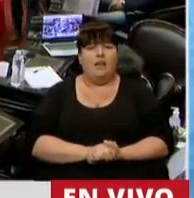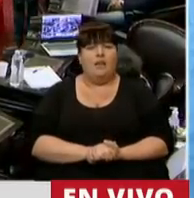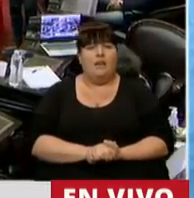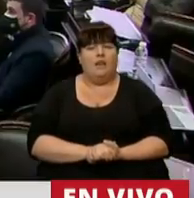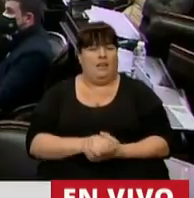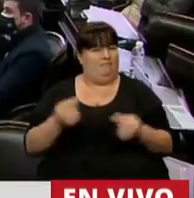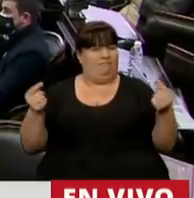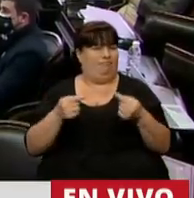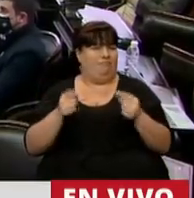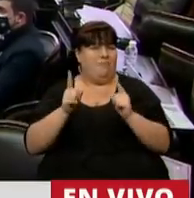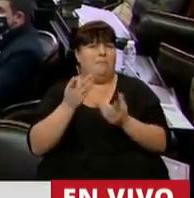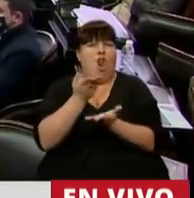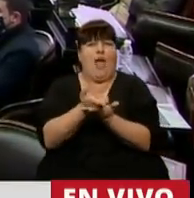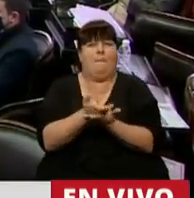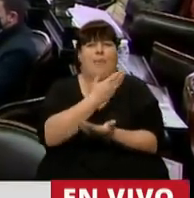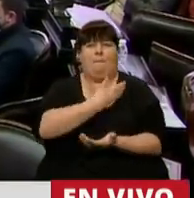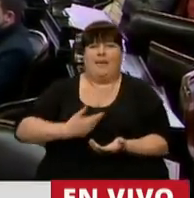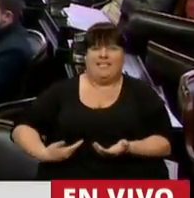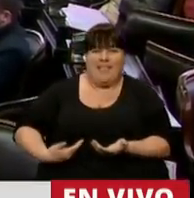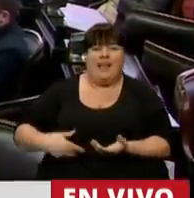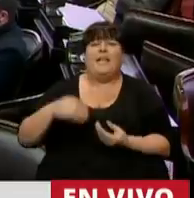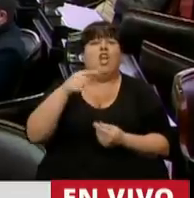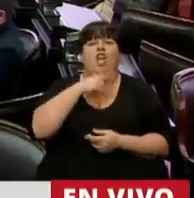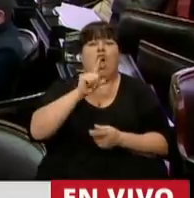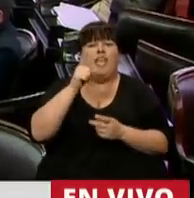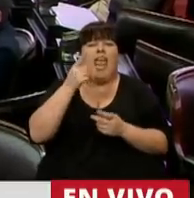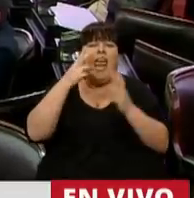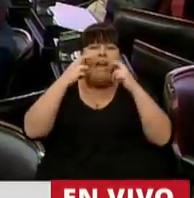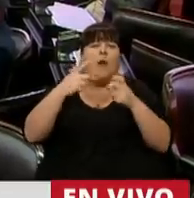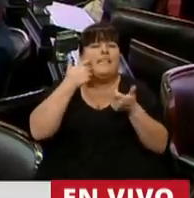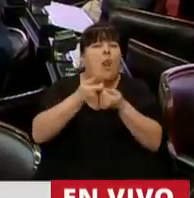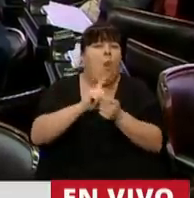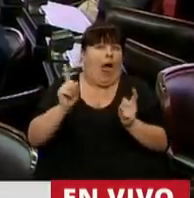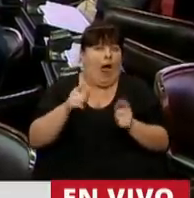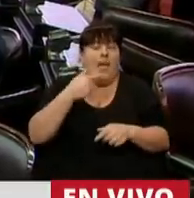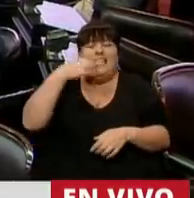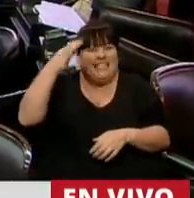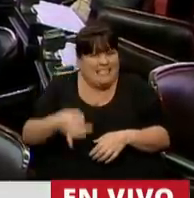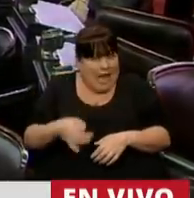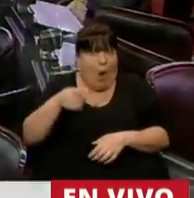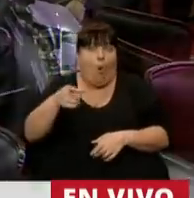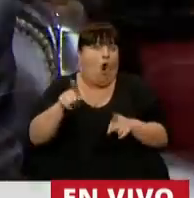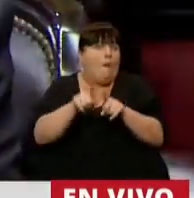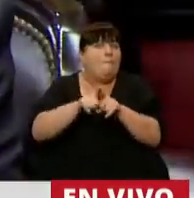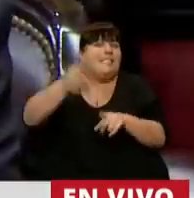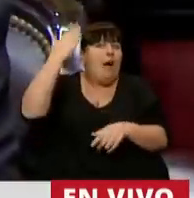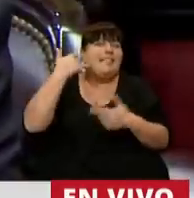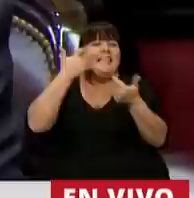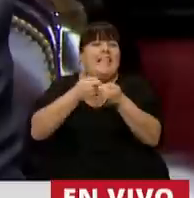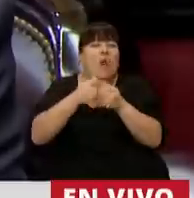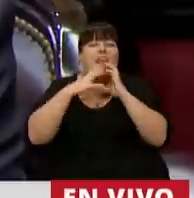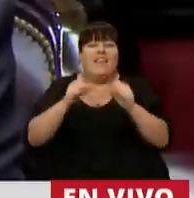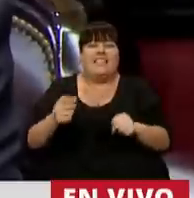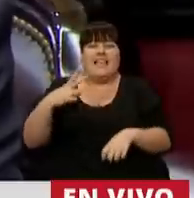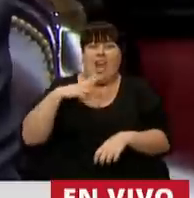contrario a la petición del presidente para que no le examinaran el celular, porque seguramente, como ocurrió con el celular del